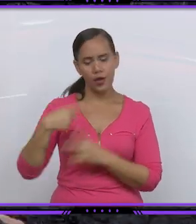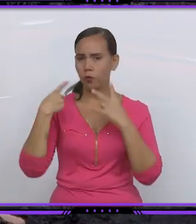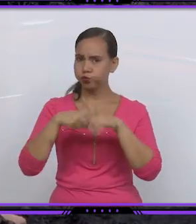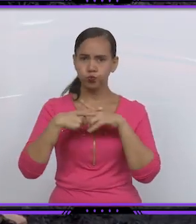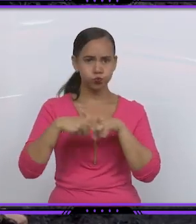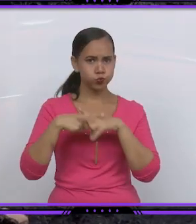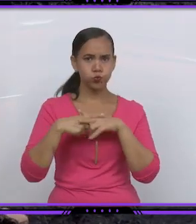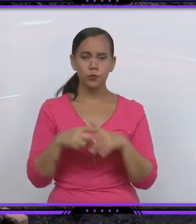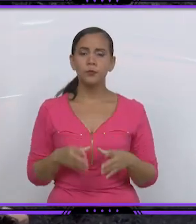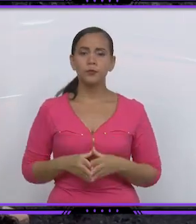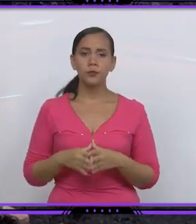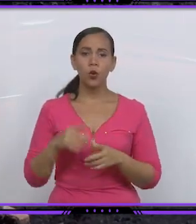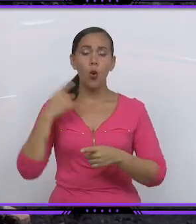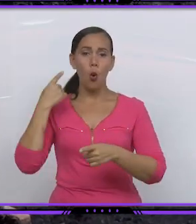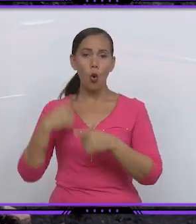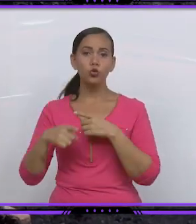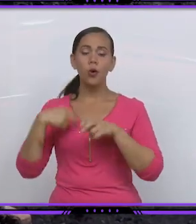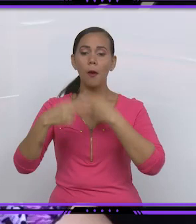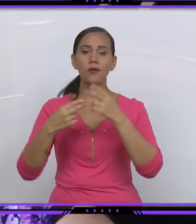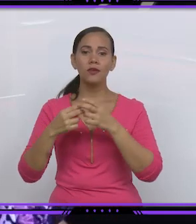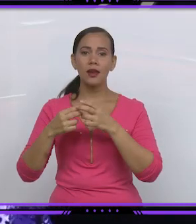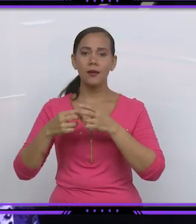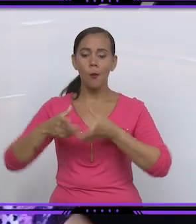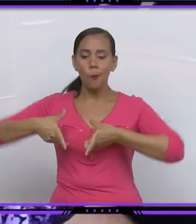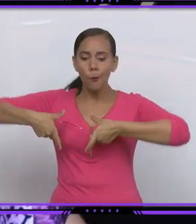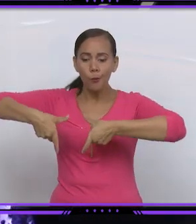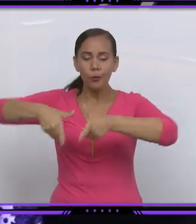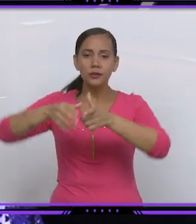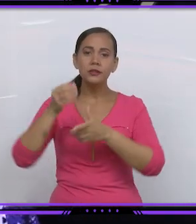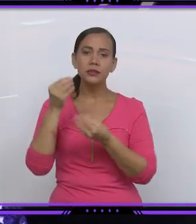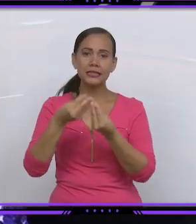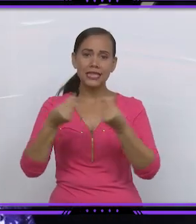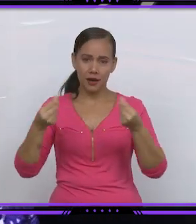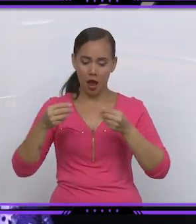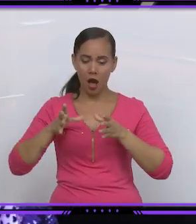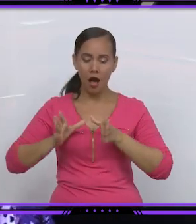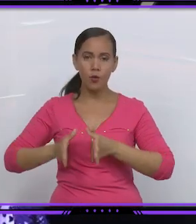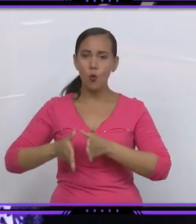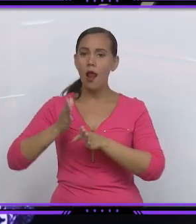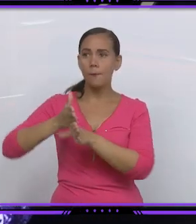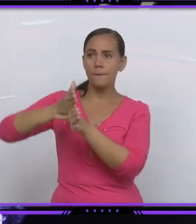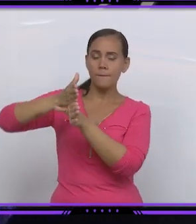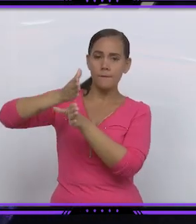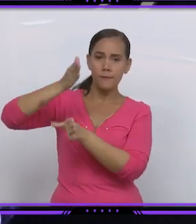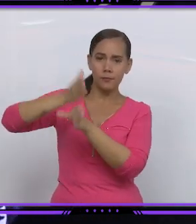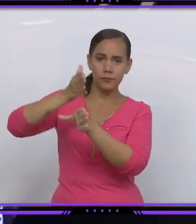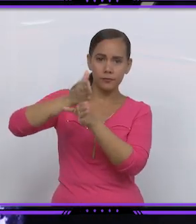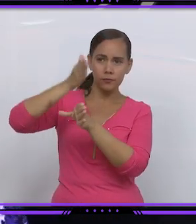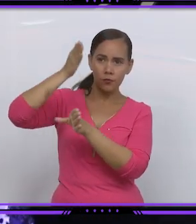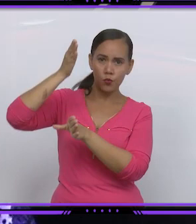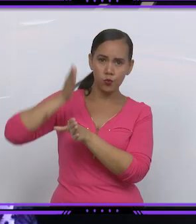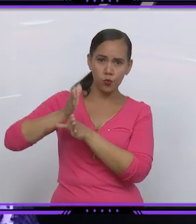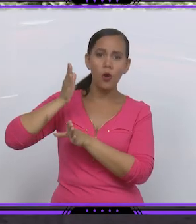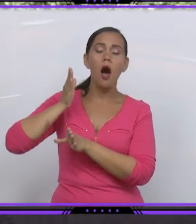colectar. Y lo otro es una cortina de tierra que hemos hecho una cortina como un muro de contención para que la miel no siga vertiendo el agua con miel no